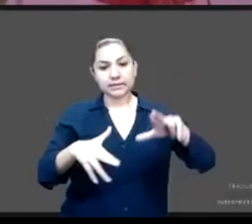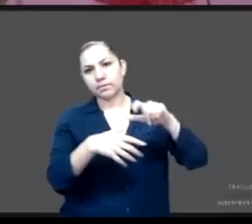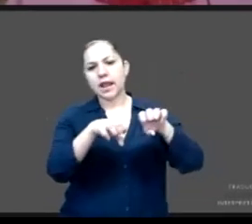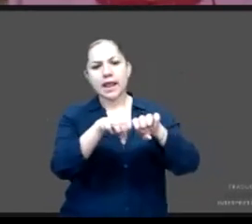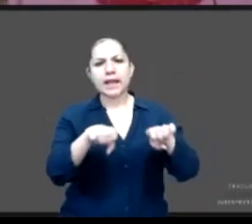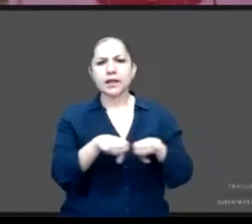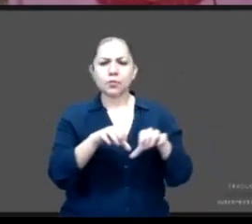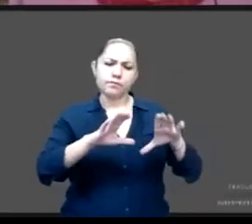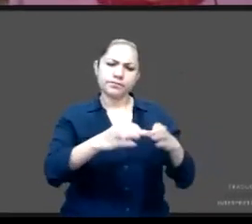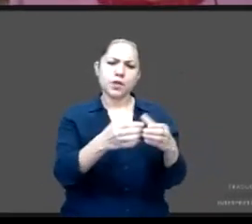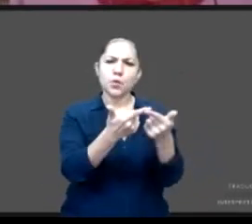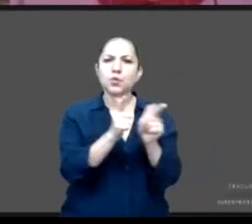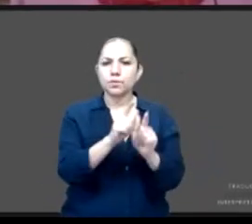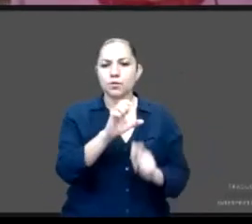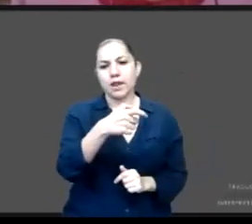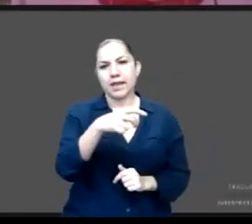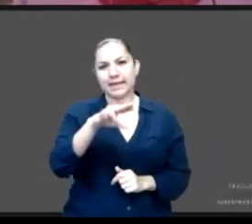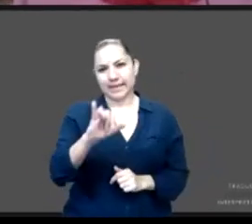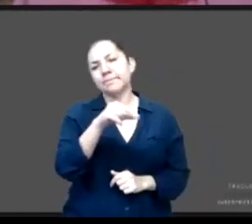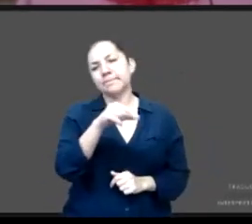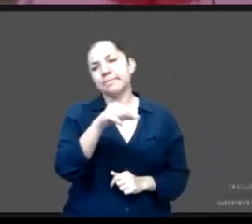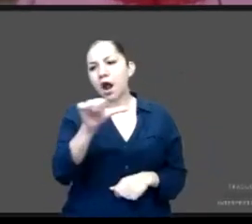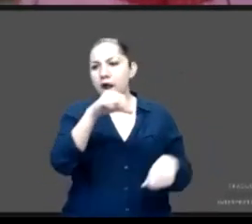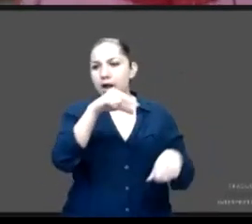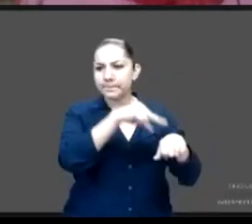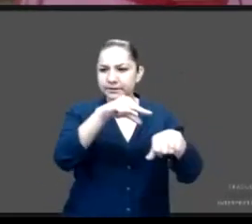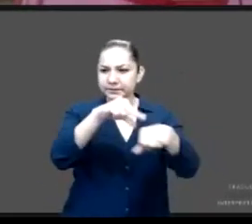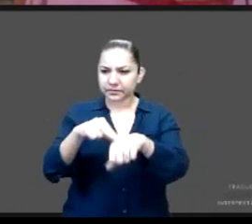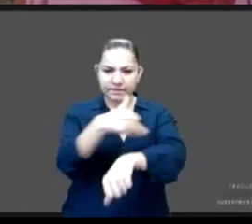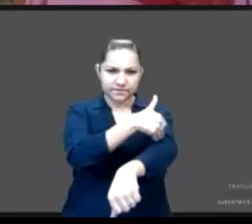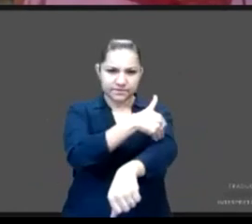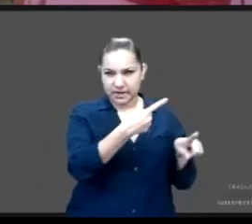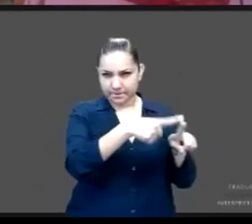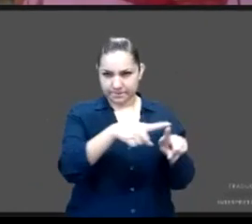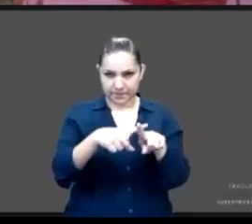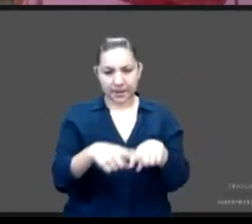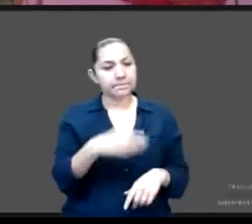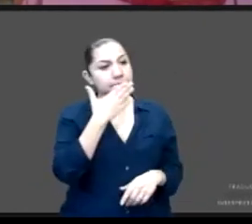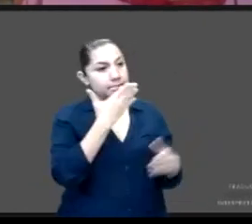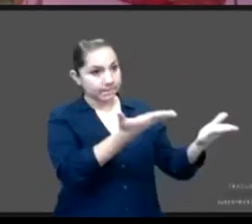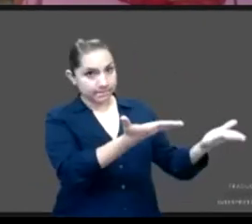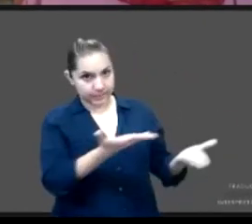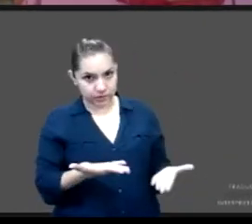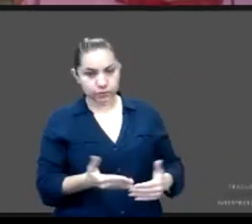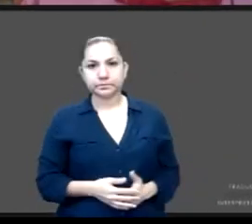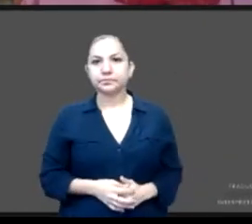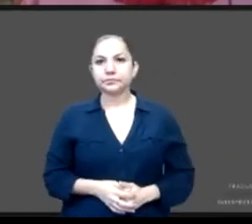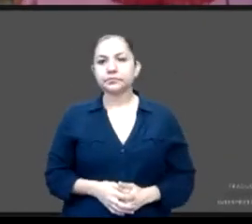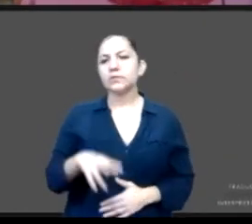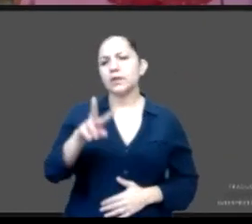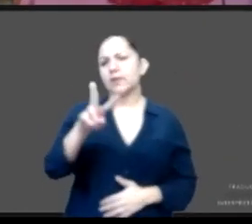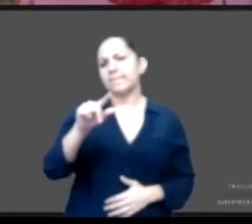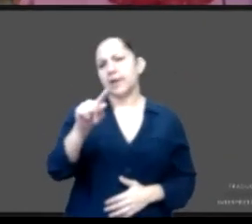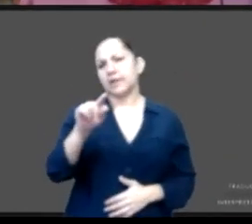Organización Mundial de Médicos de Familia Wonka. Bienvenida, bienvenido. Valeria Vázquez, directora